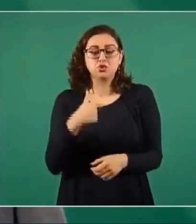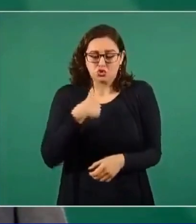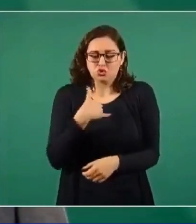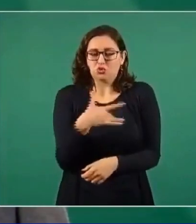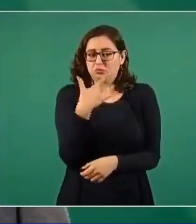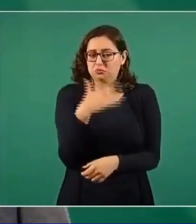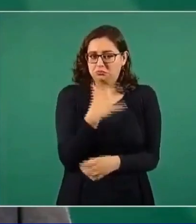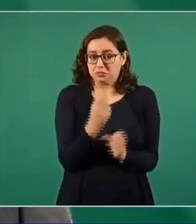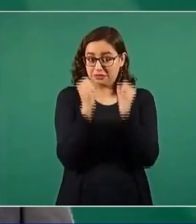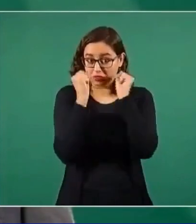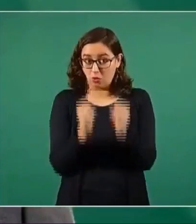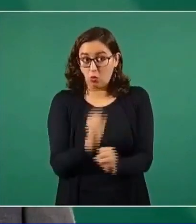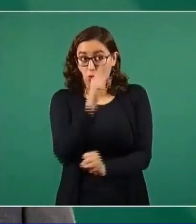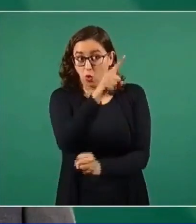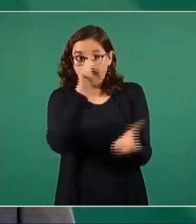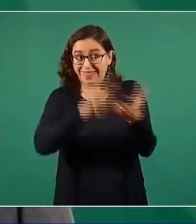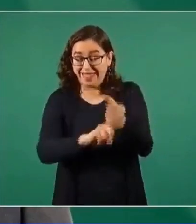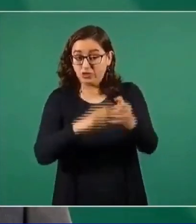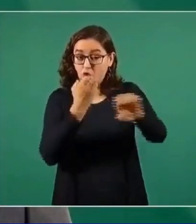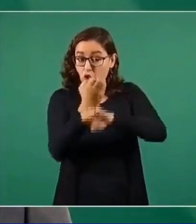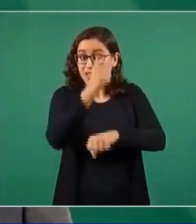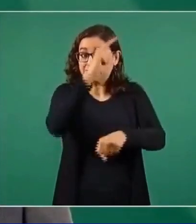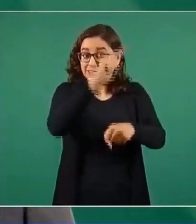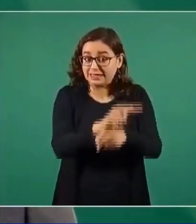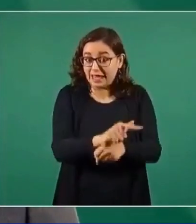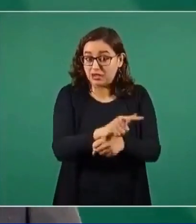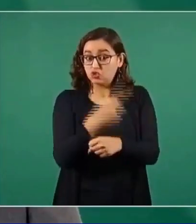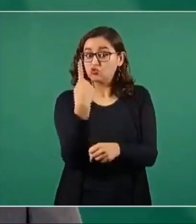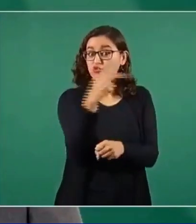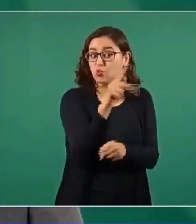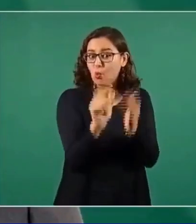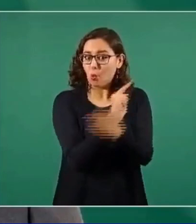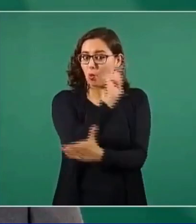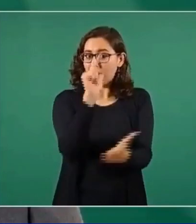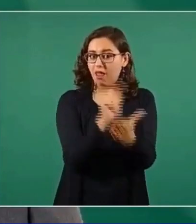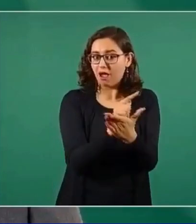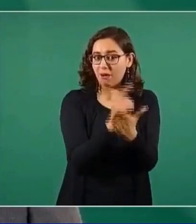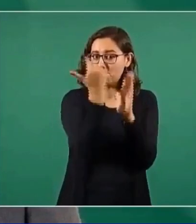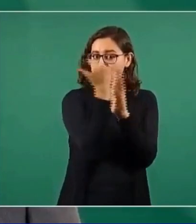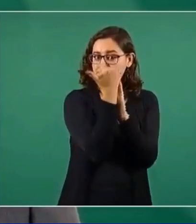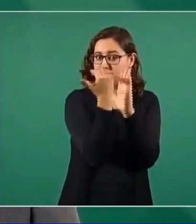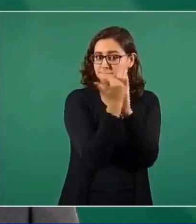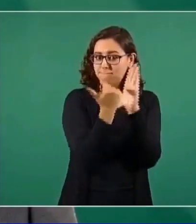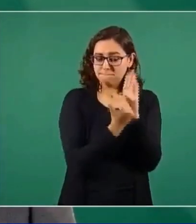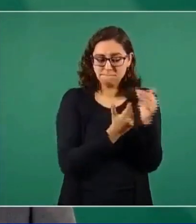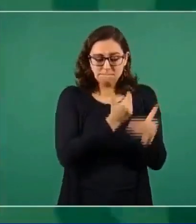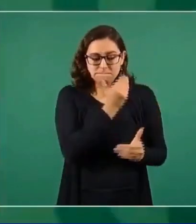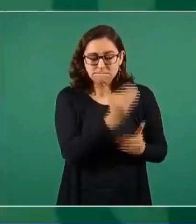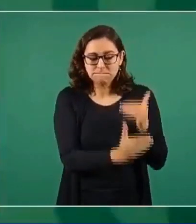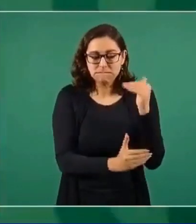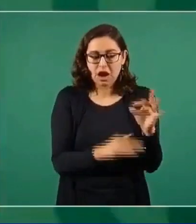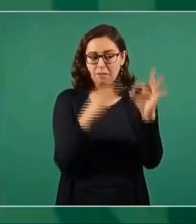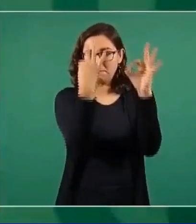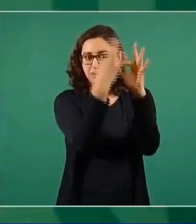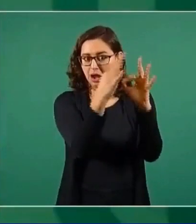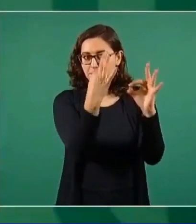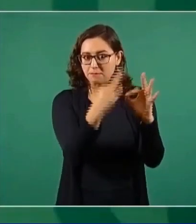en cada estado que se tienen que cumplir